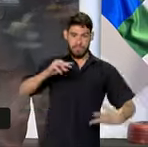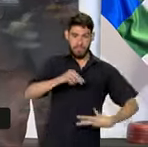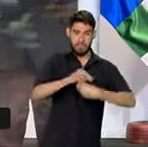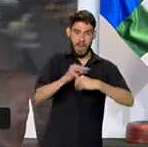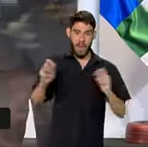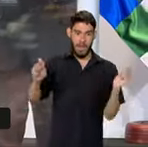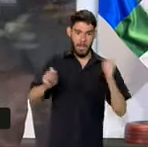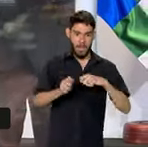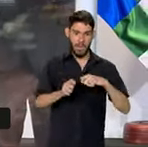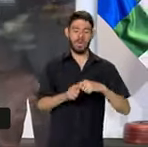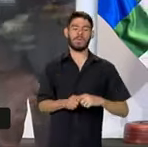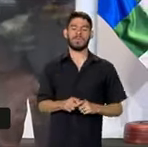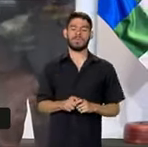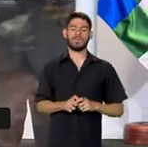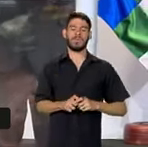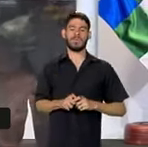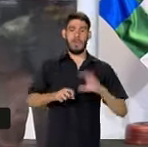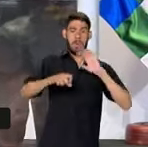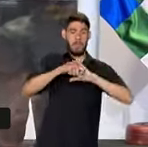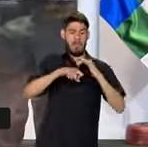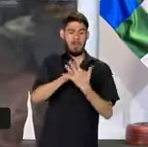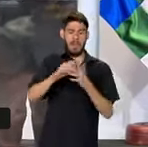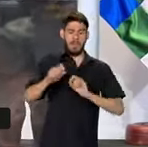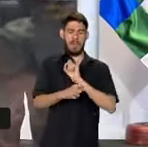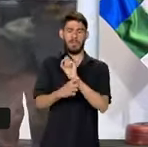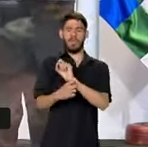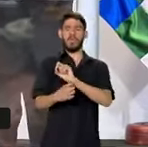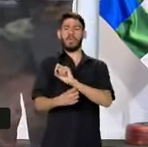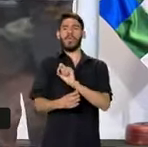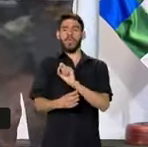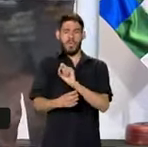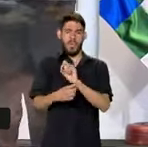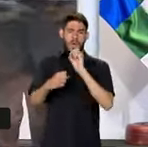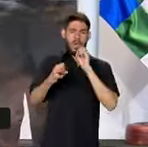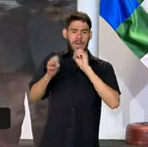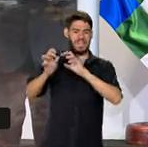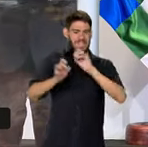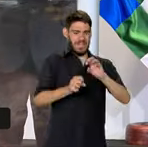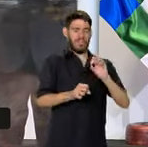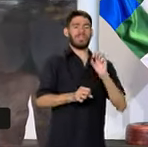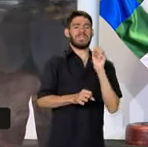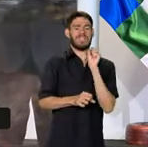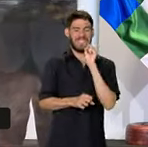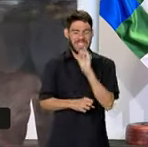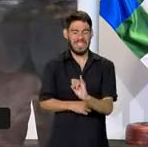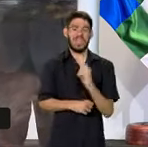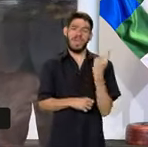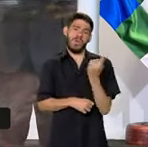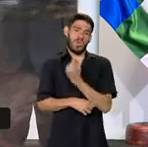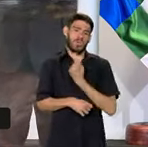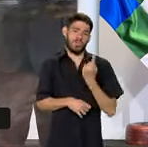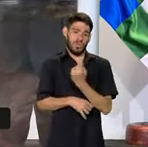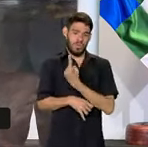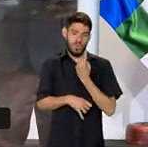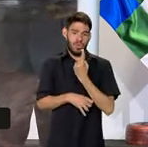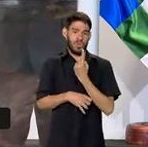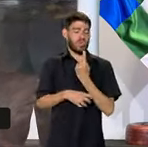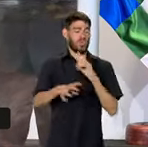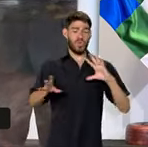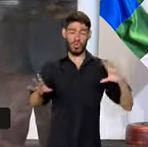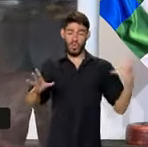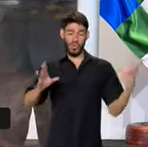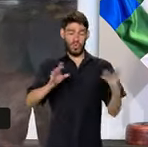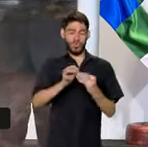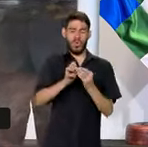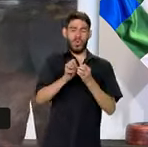La pandemia nos enseñó que si estemos solos, todos vamos